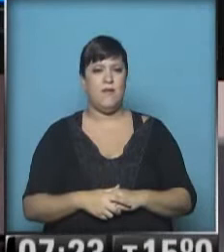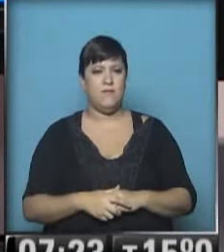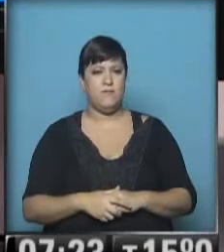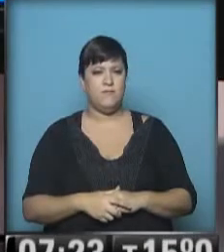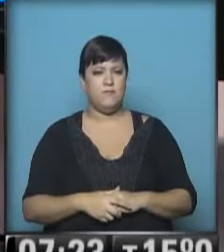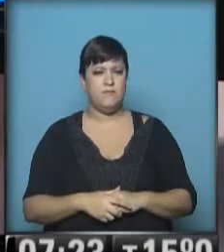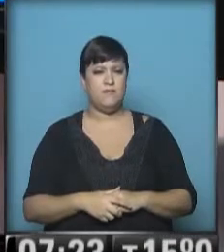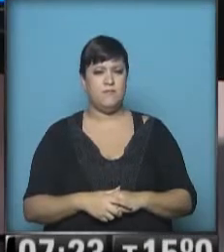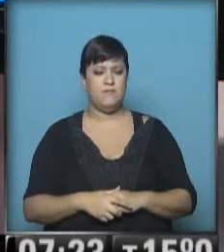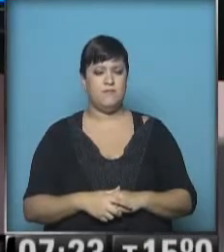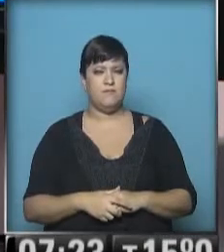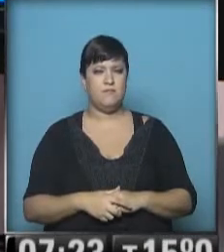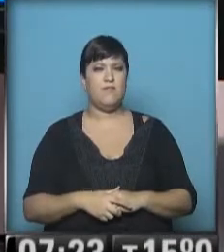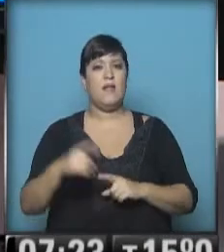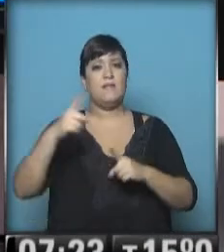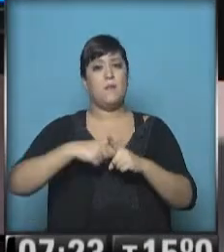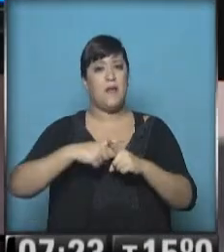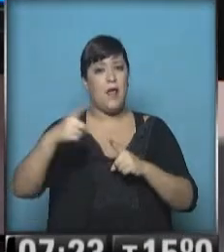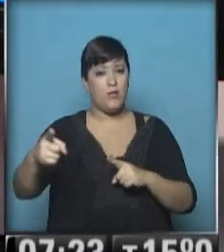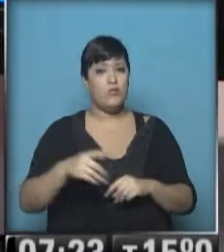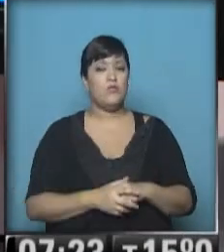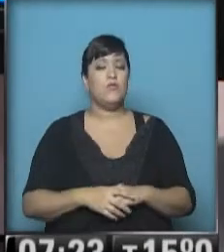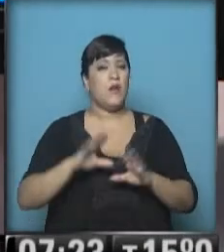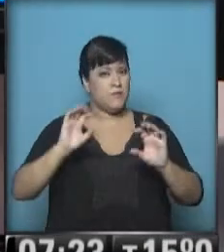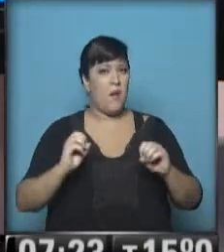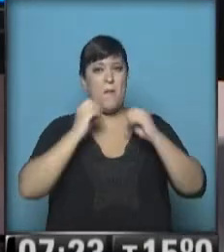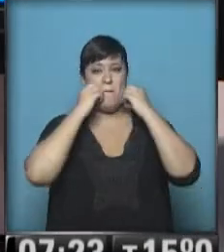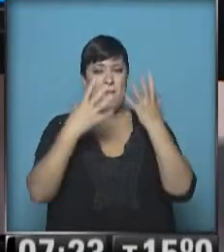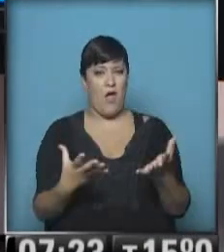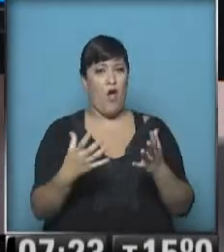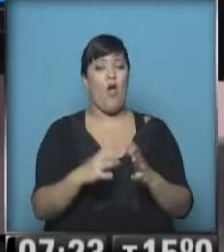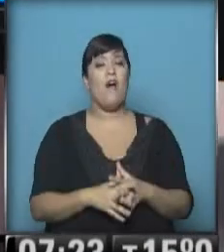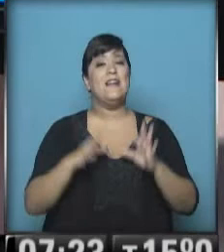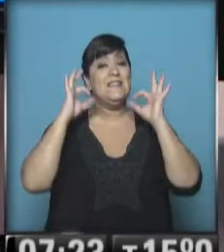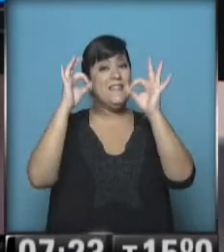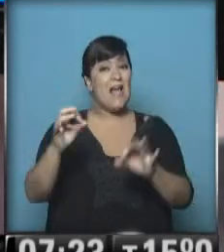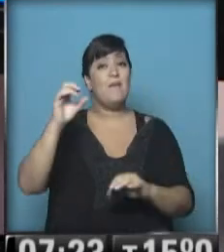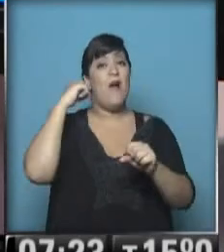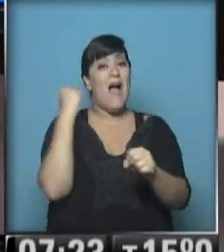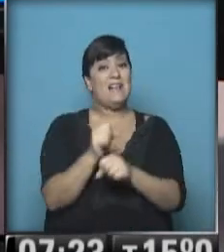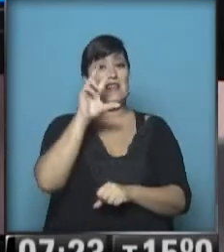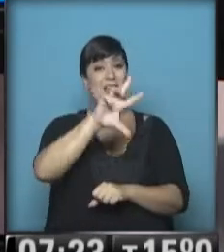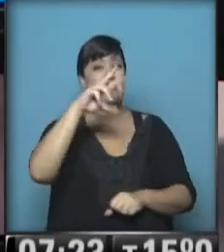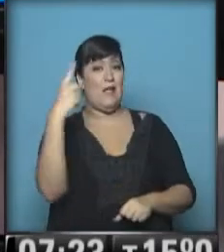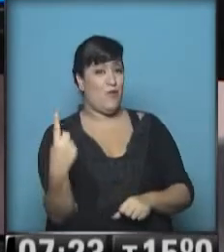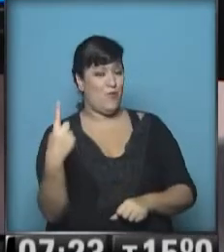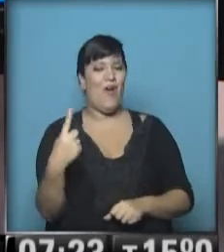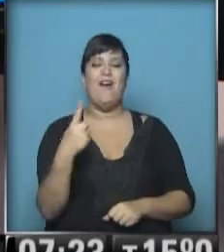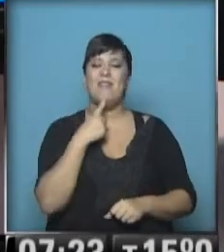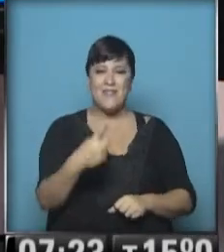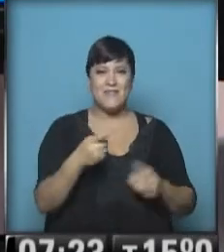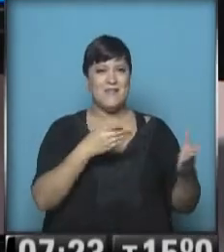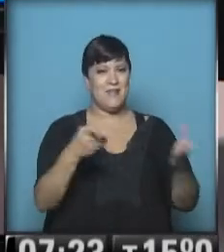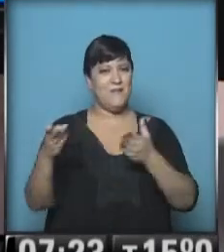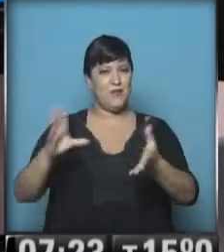superiores de la atmósfera. Y las temperaturas en recuperación. Llegamos hasta los 31. La información es del